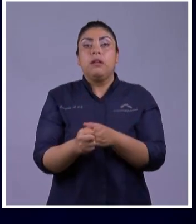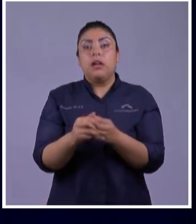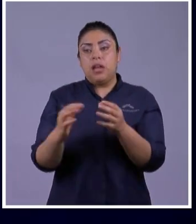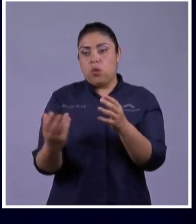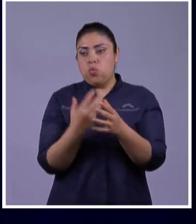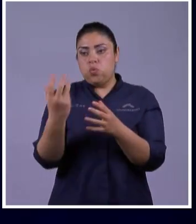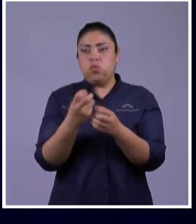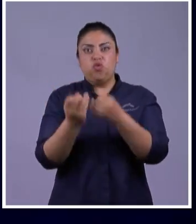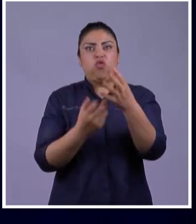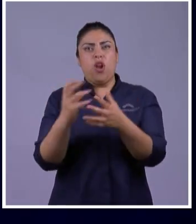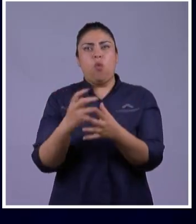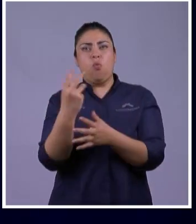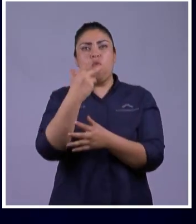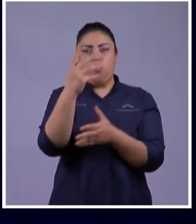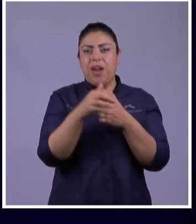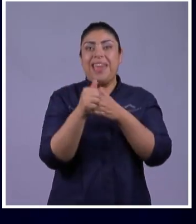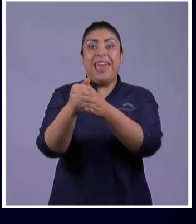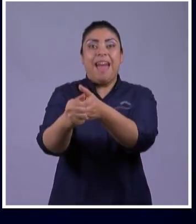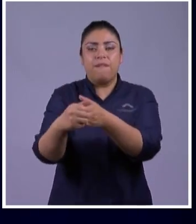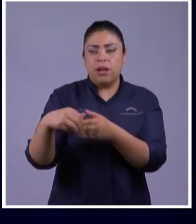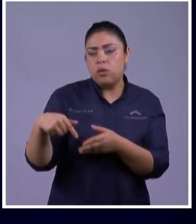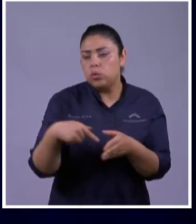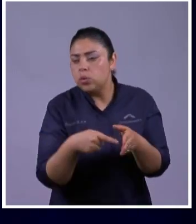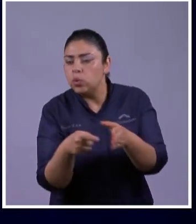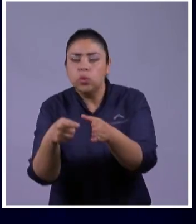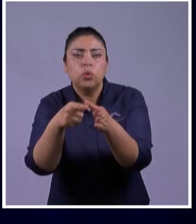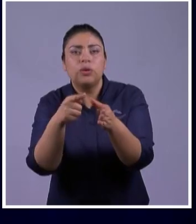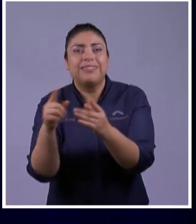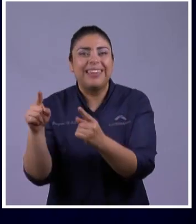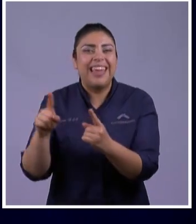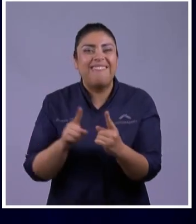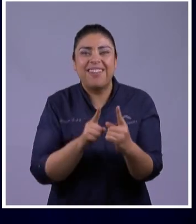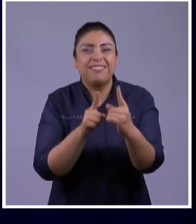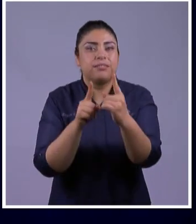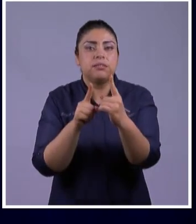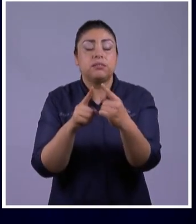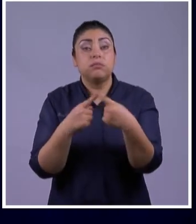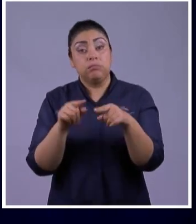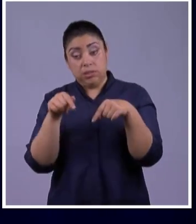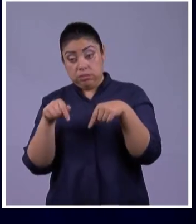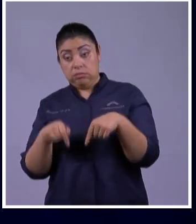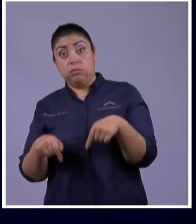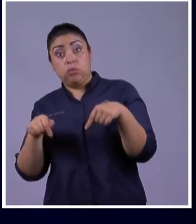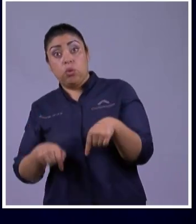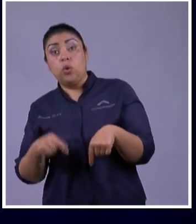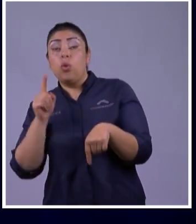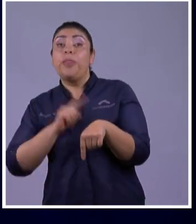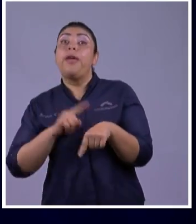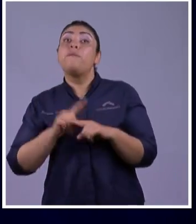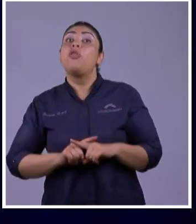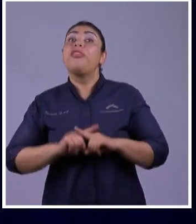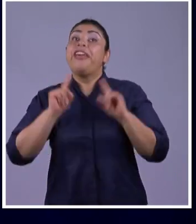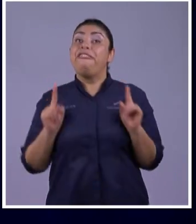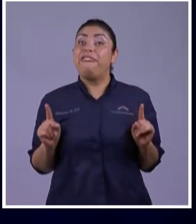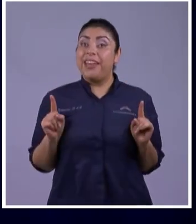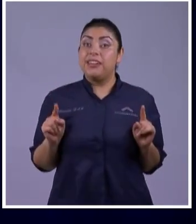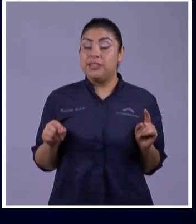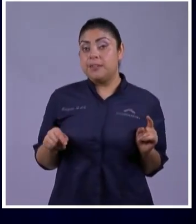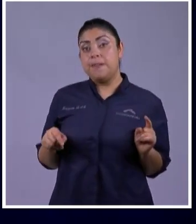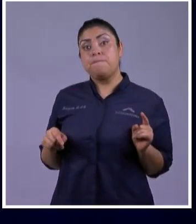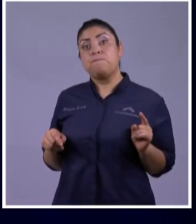Dijo Como Estuve Con Moisés Estará Contigo Pero De Forma Diferente Porque Cuando Josué Entra Poseer La Tierra Prometida